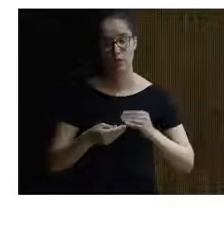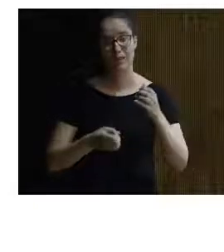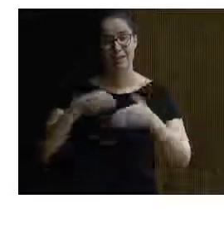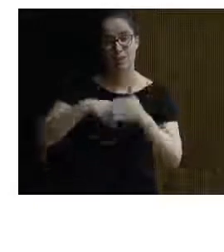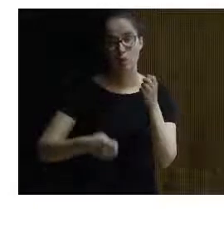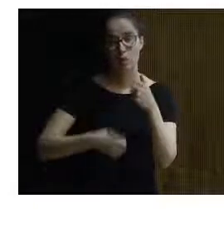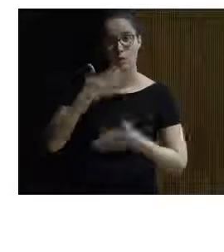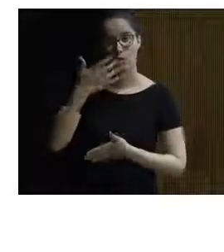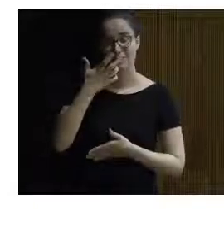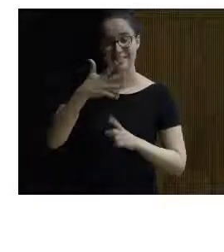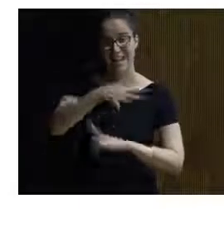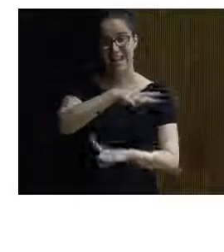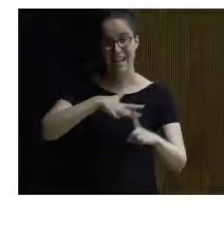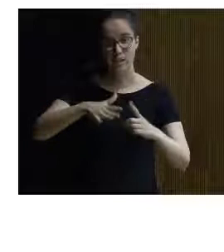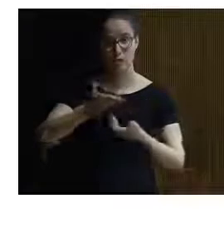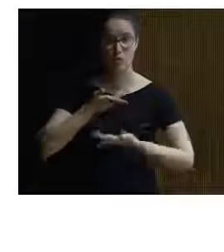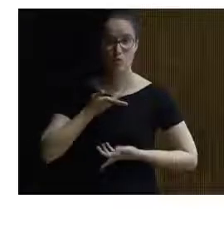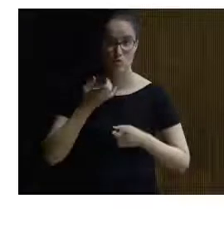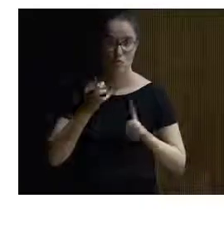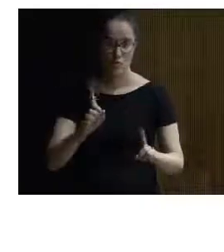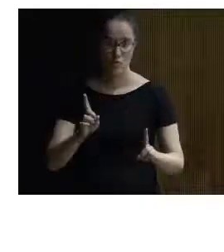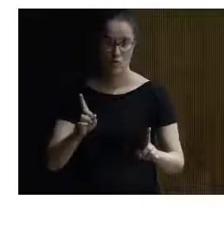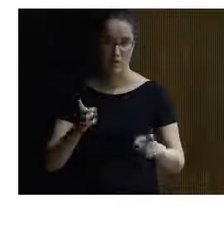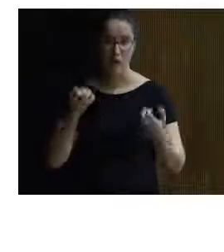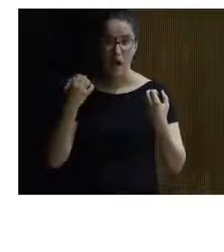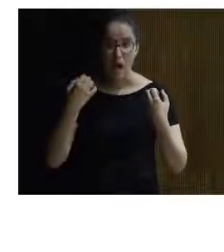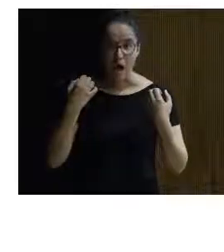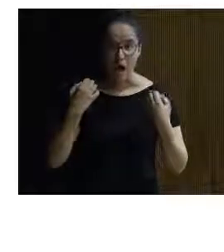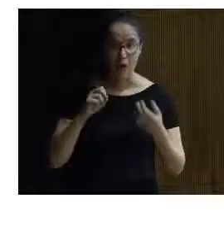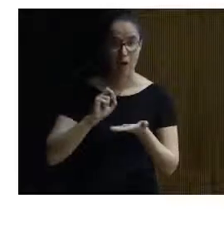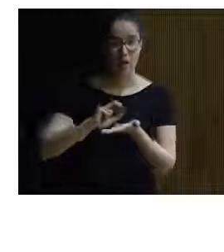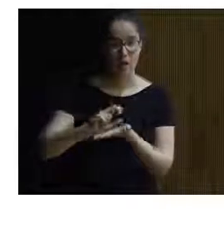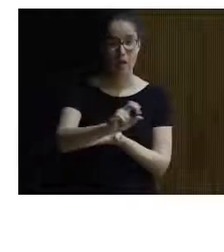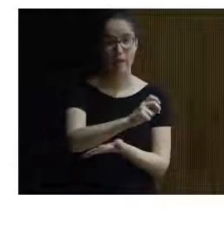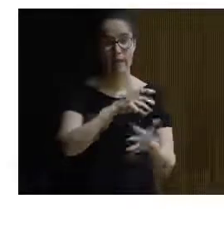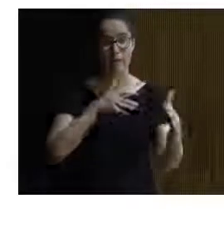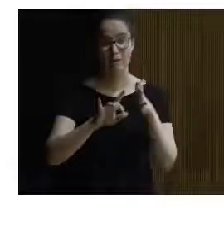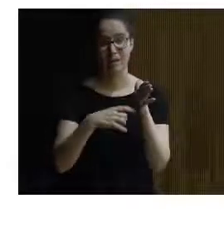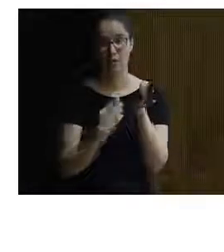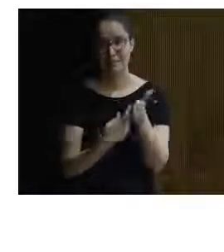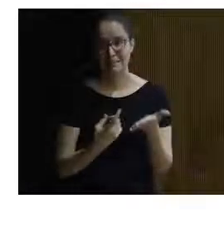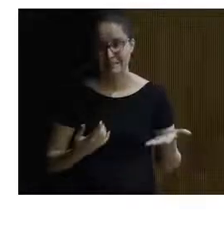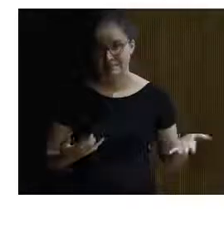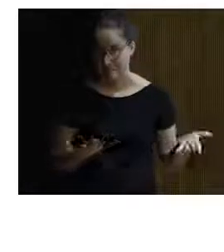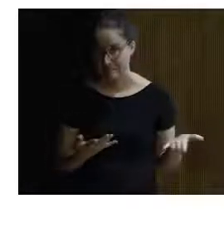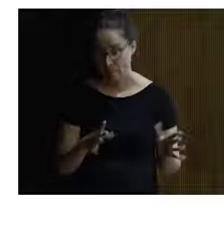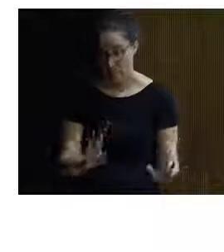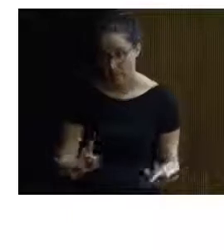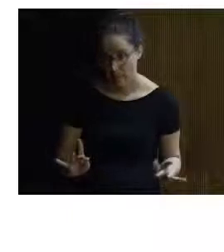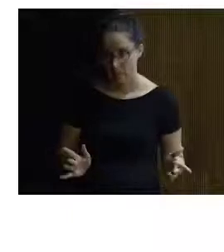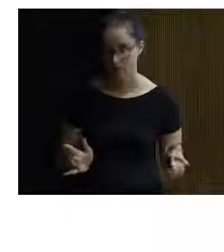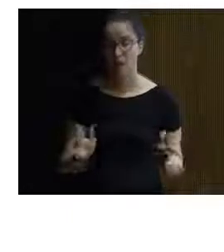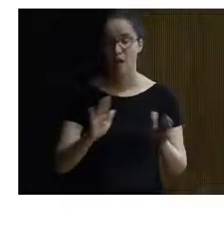edificio, si el entorno no ayuda a que se pueda transitar y tener una movilidad total por él, no sirve de mucho.